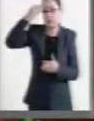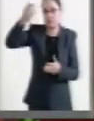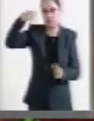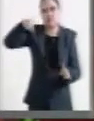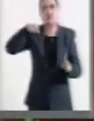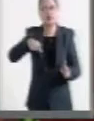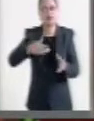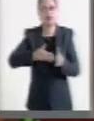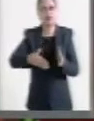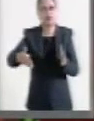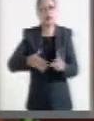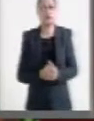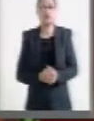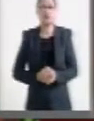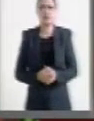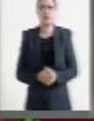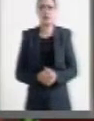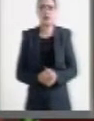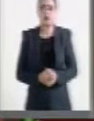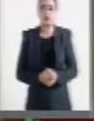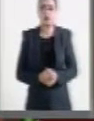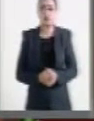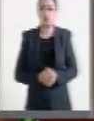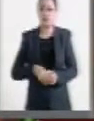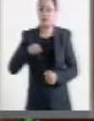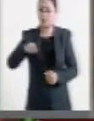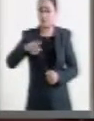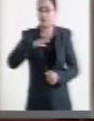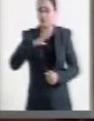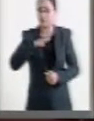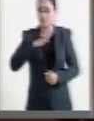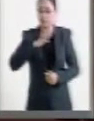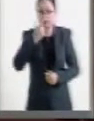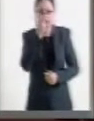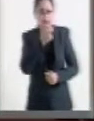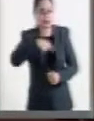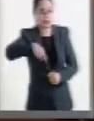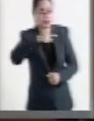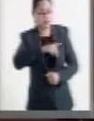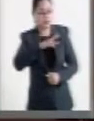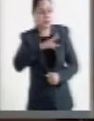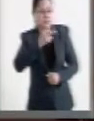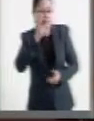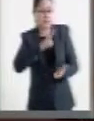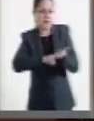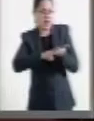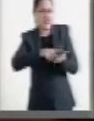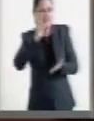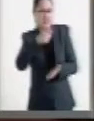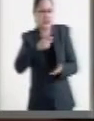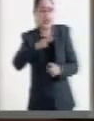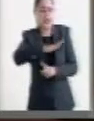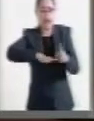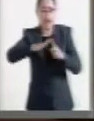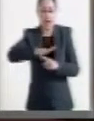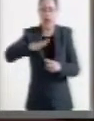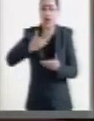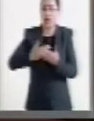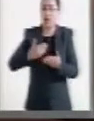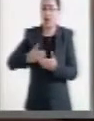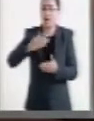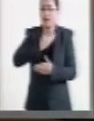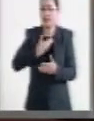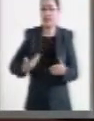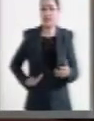propiamente de lo que es la economía verde. Como presidenta de la Comisión Especial de Cambio